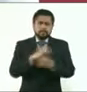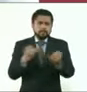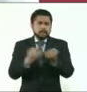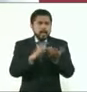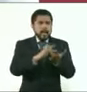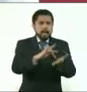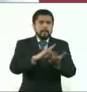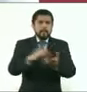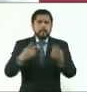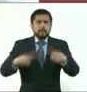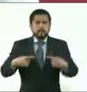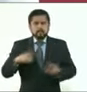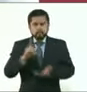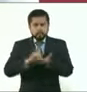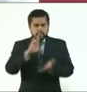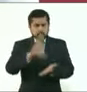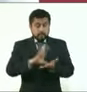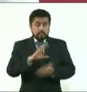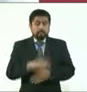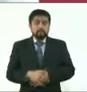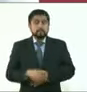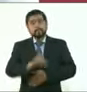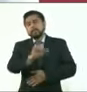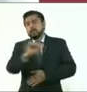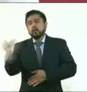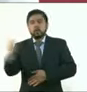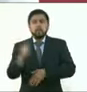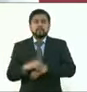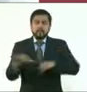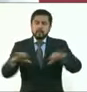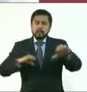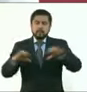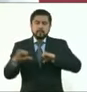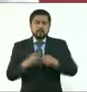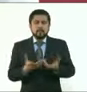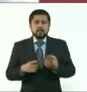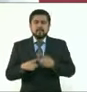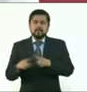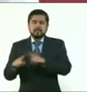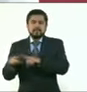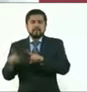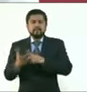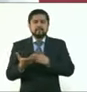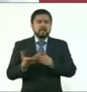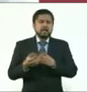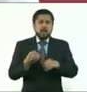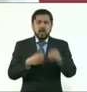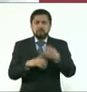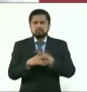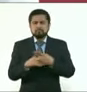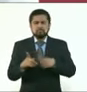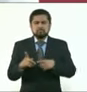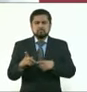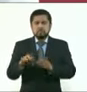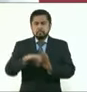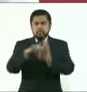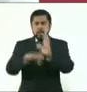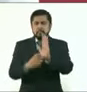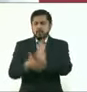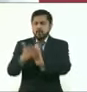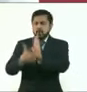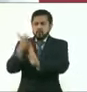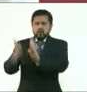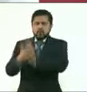sociales integrales. Y además, pues las grandes obras públicas que estamos haciendo, se terminan los pilares este año.